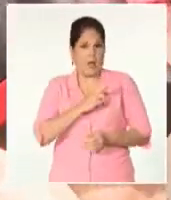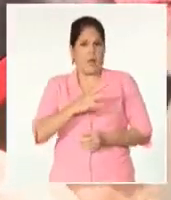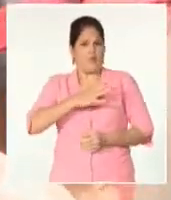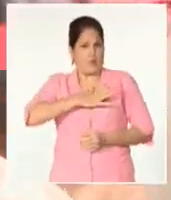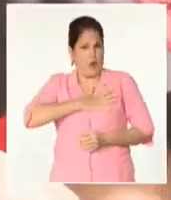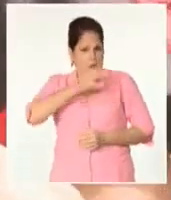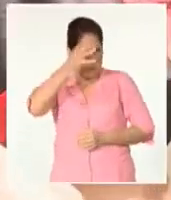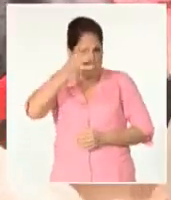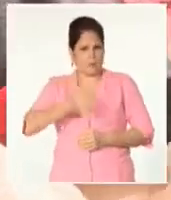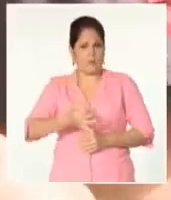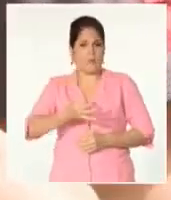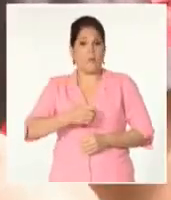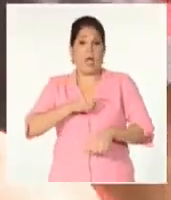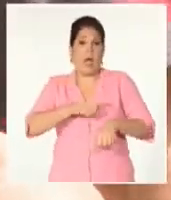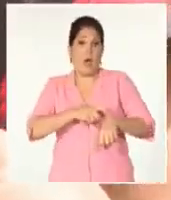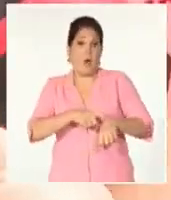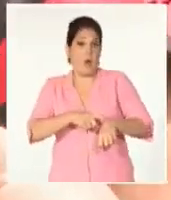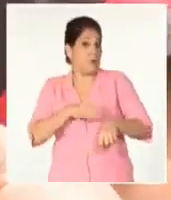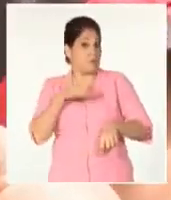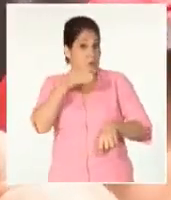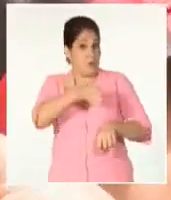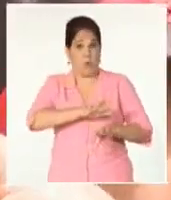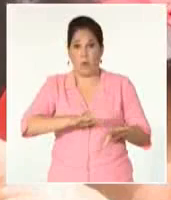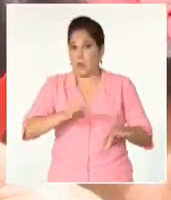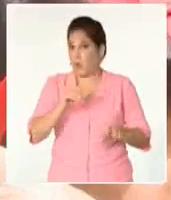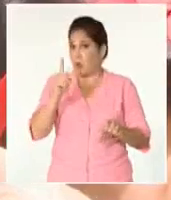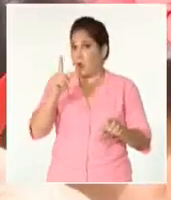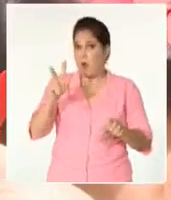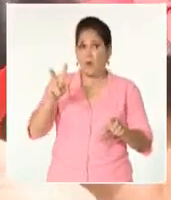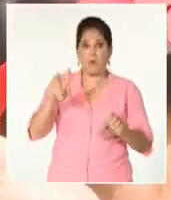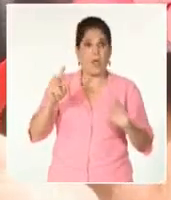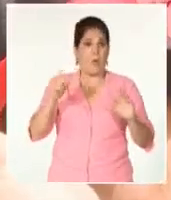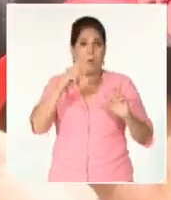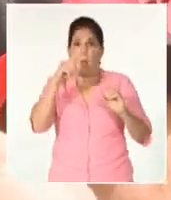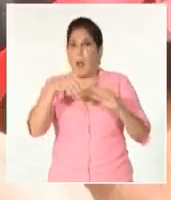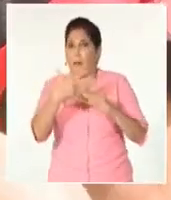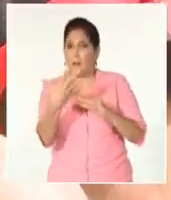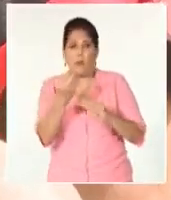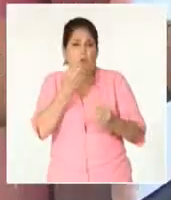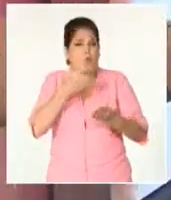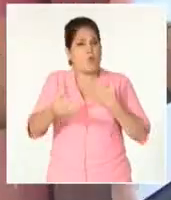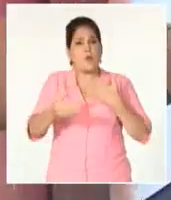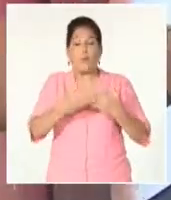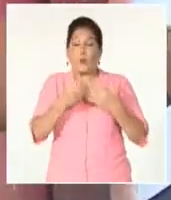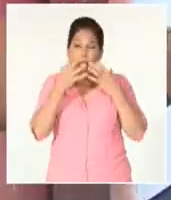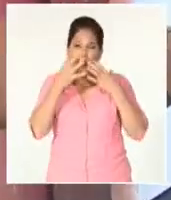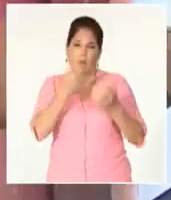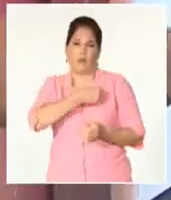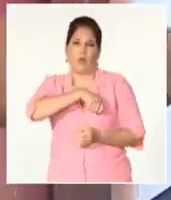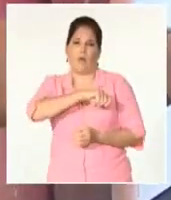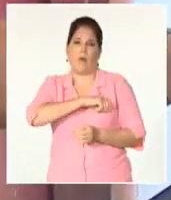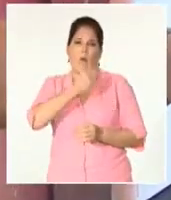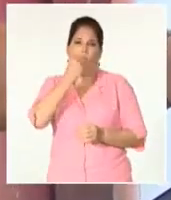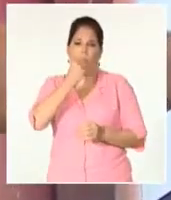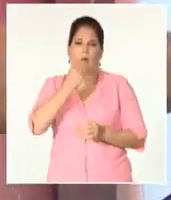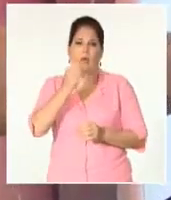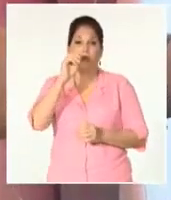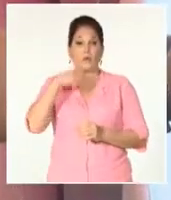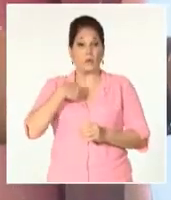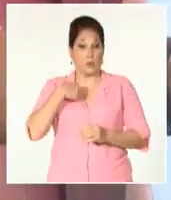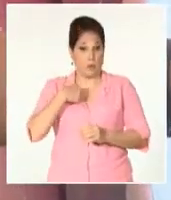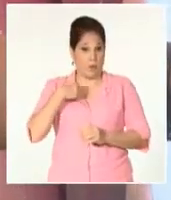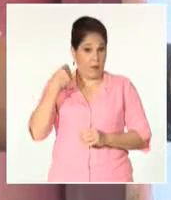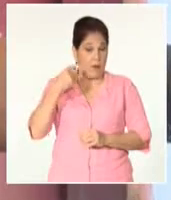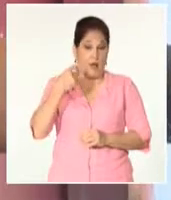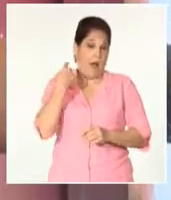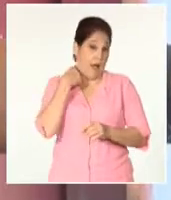irla a cualquier lugar a la hora que se me llame. Sea a las 12, a las 1, a las 2 de mañana, lo importante es que le llegue la comida al pueblo. Llevo 43 años trabajando